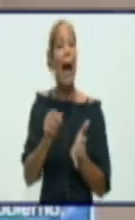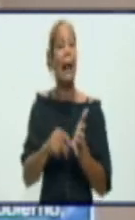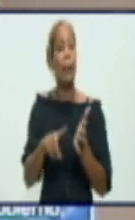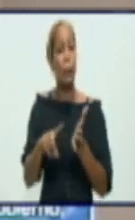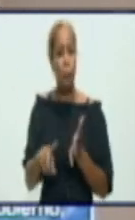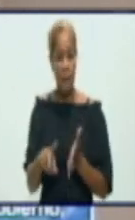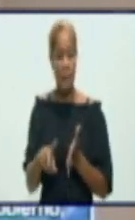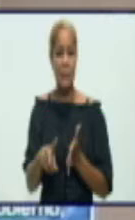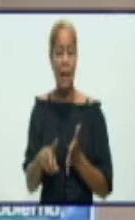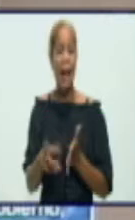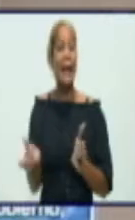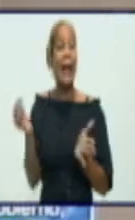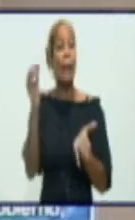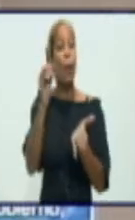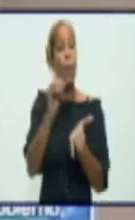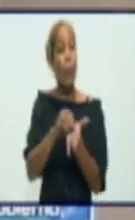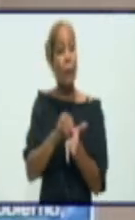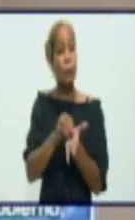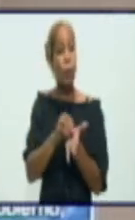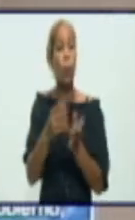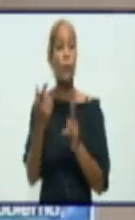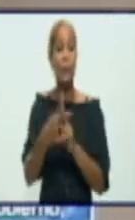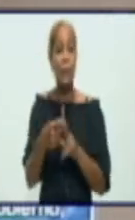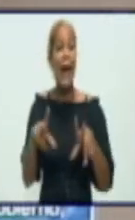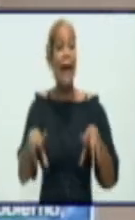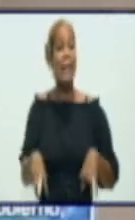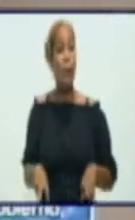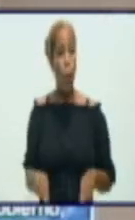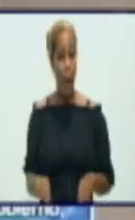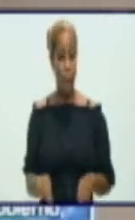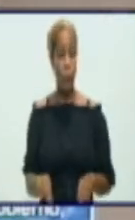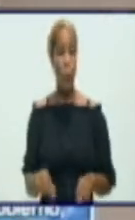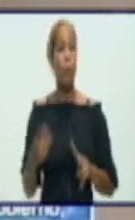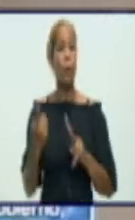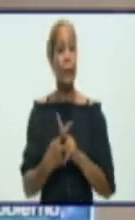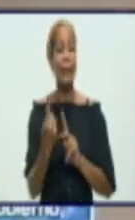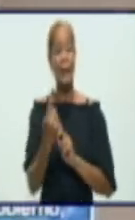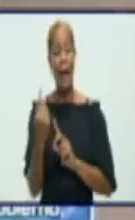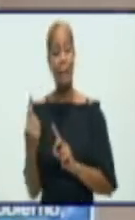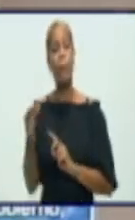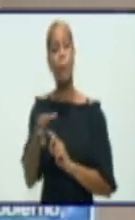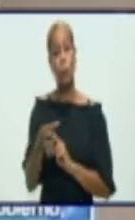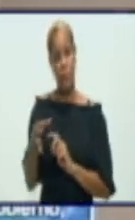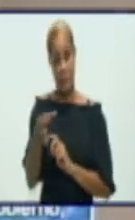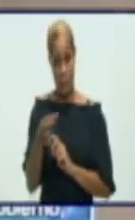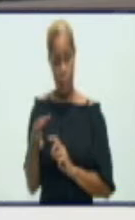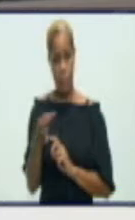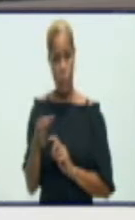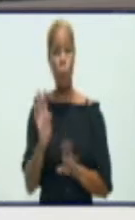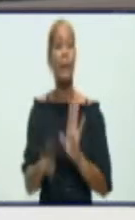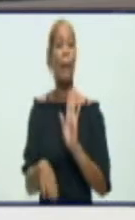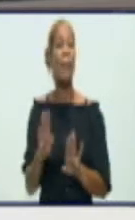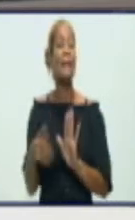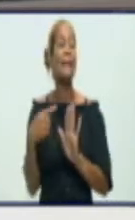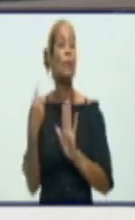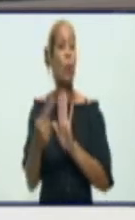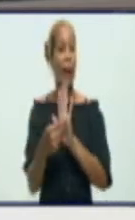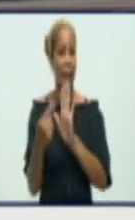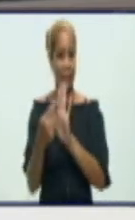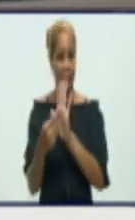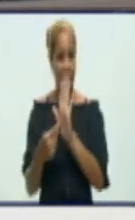adecuado al territorio granmense y los territorios las han adecuado a su escenario. A partir